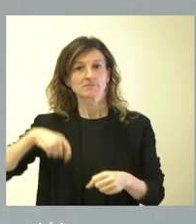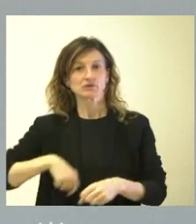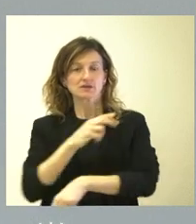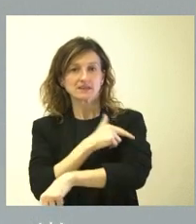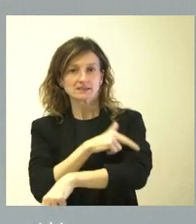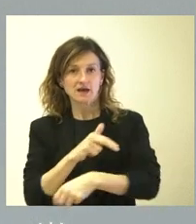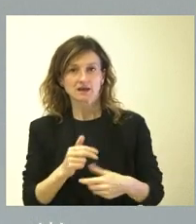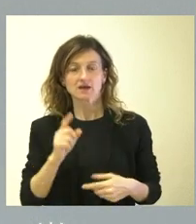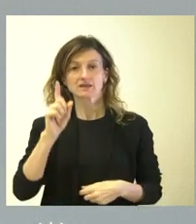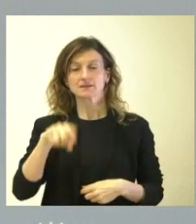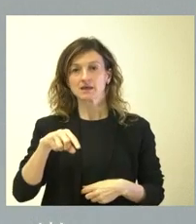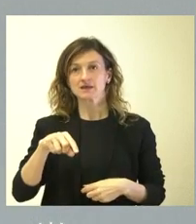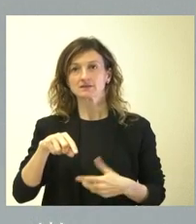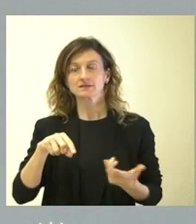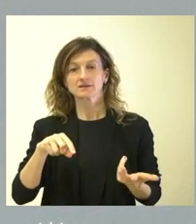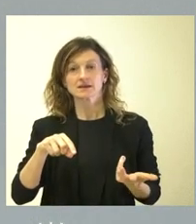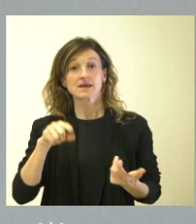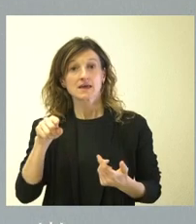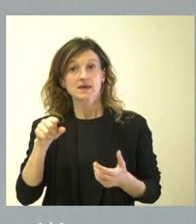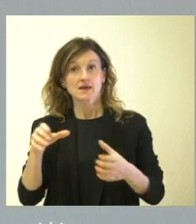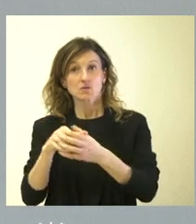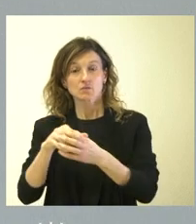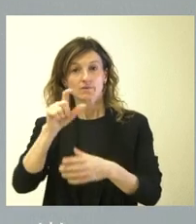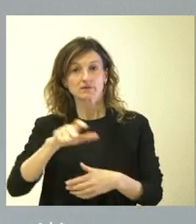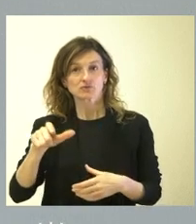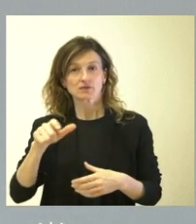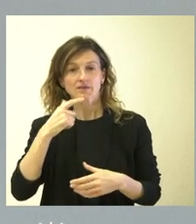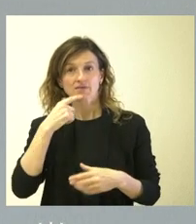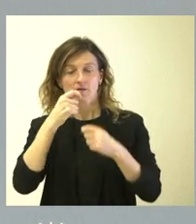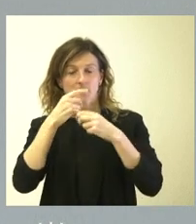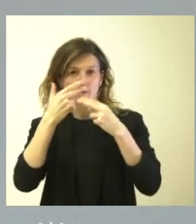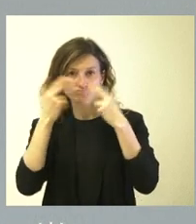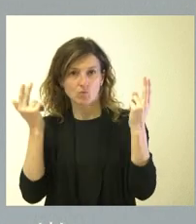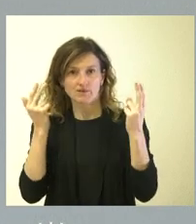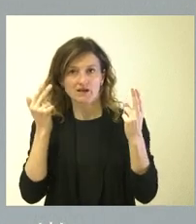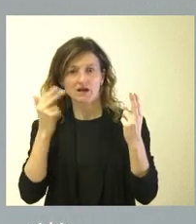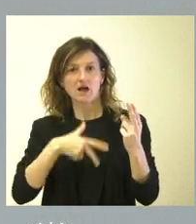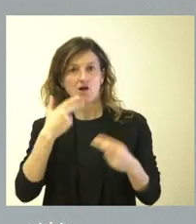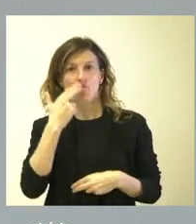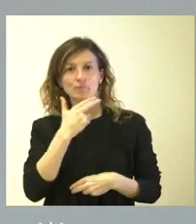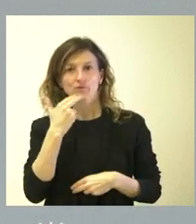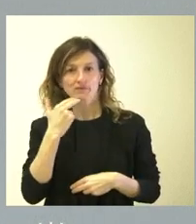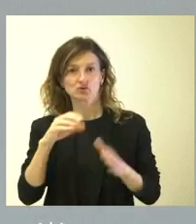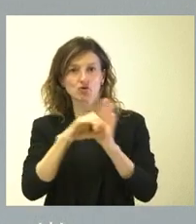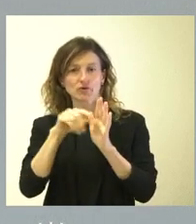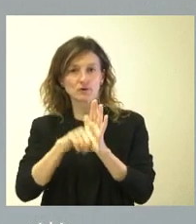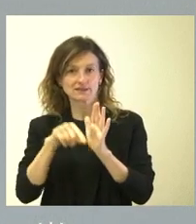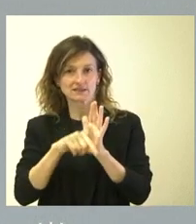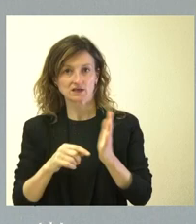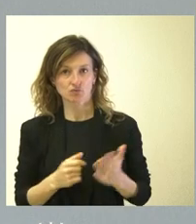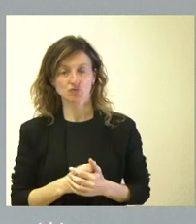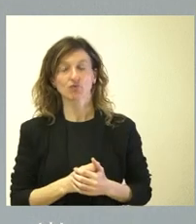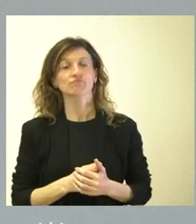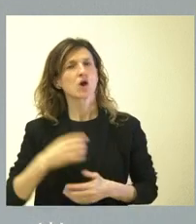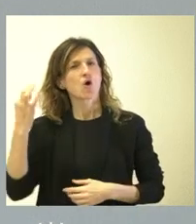y personal sanitario y personal sanitarios que han hecho pública su declaración de compromisos deontológicos y que